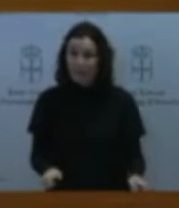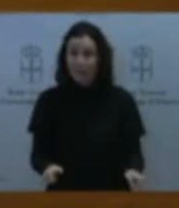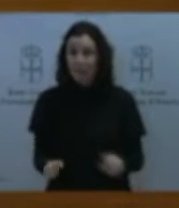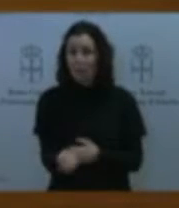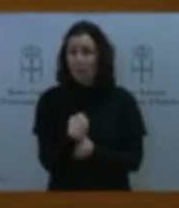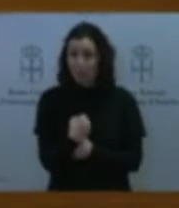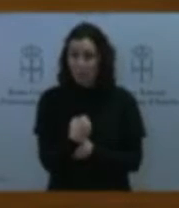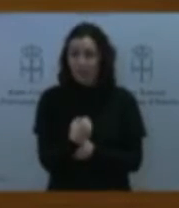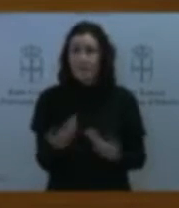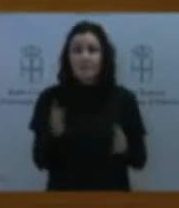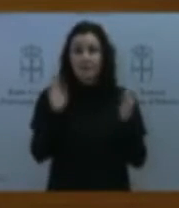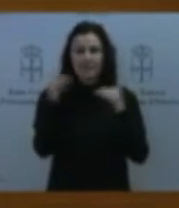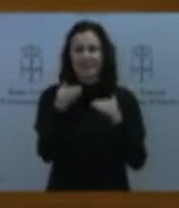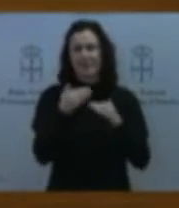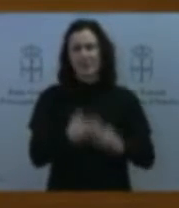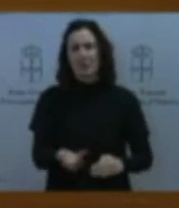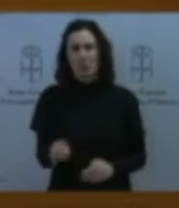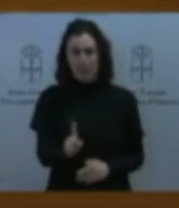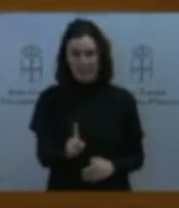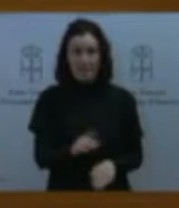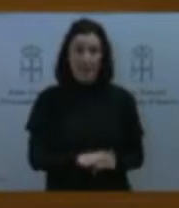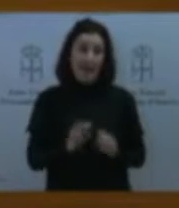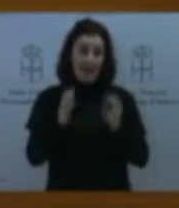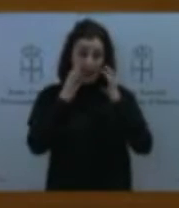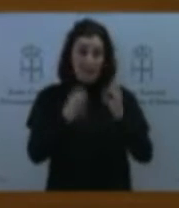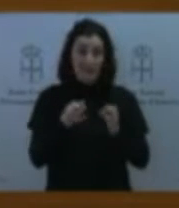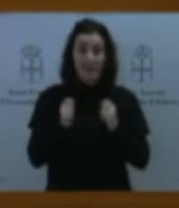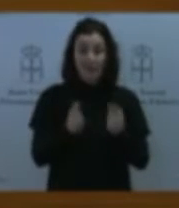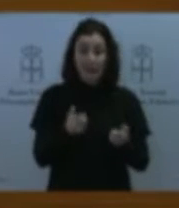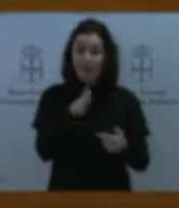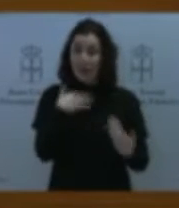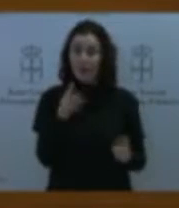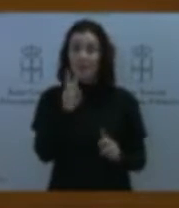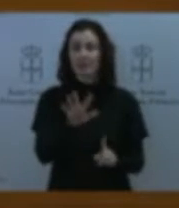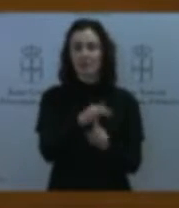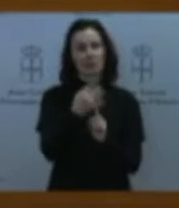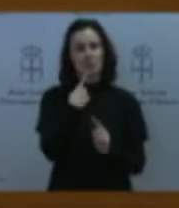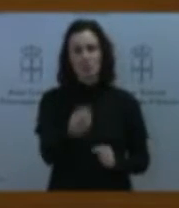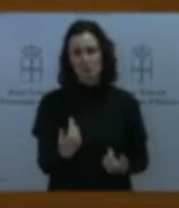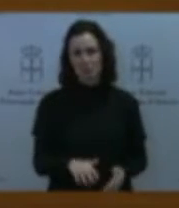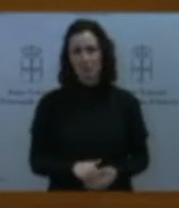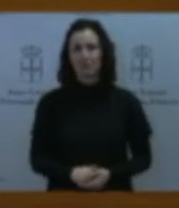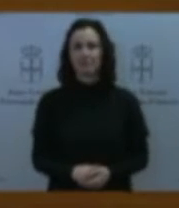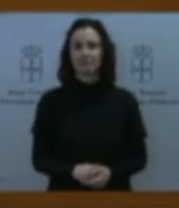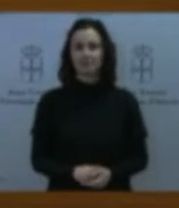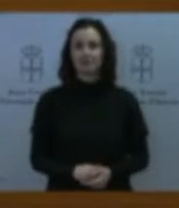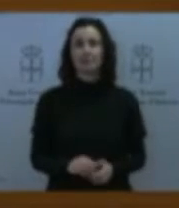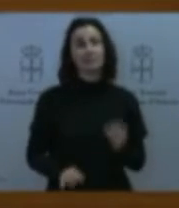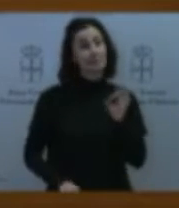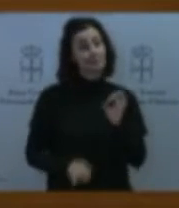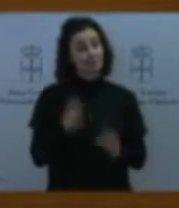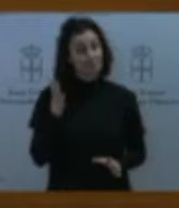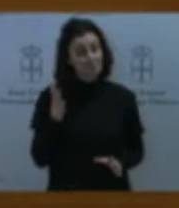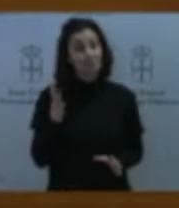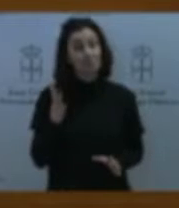prestársela y ahora nos encontramos en una situación difícil. Por suerte, impregnamos